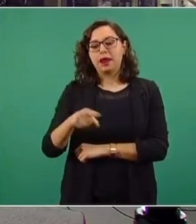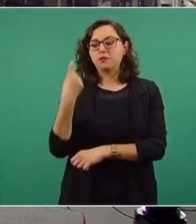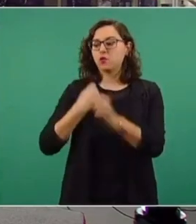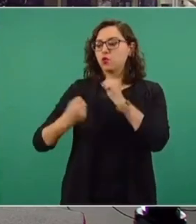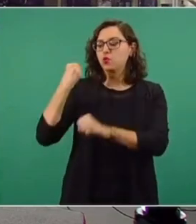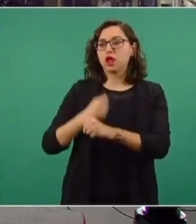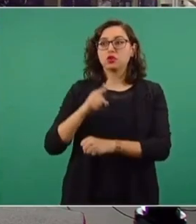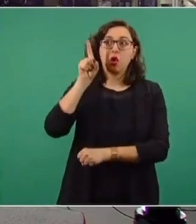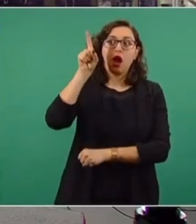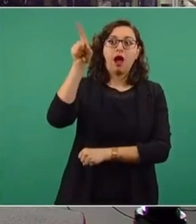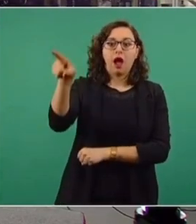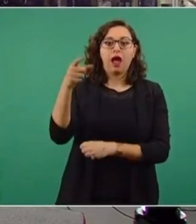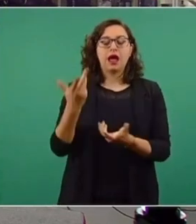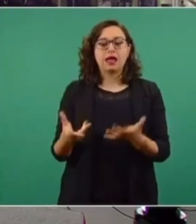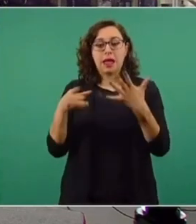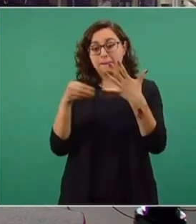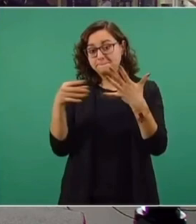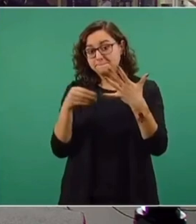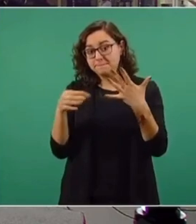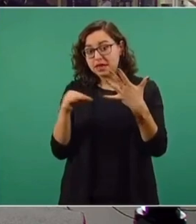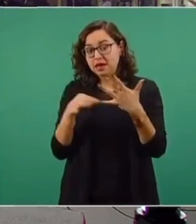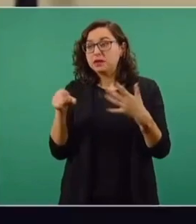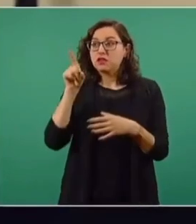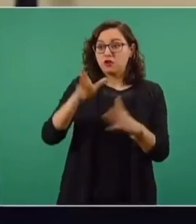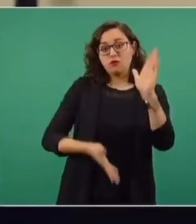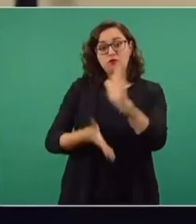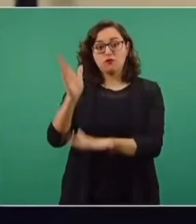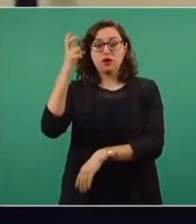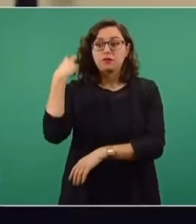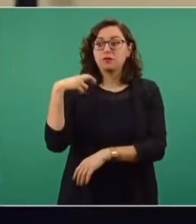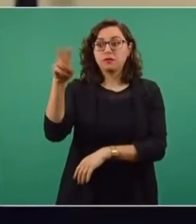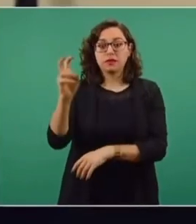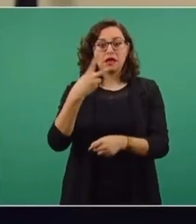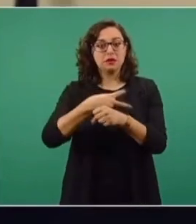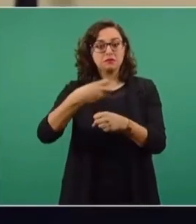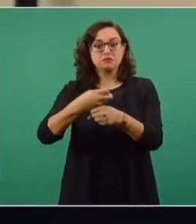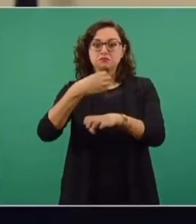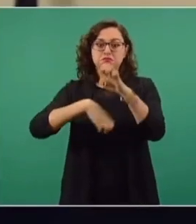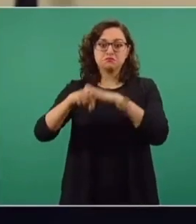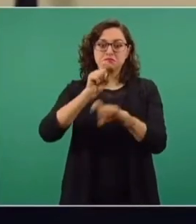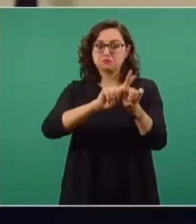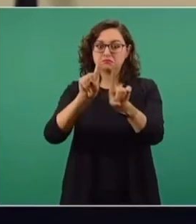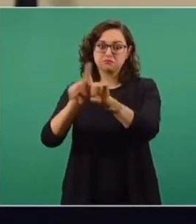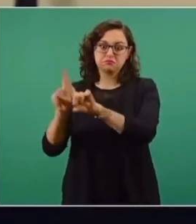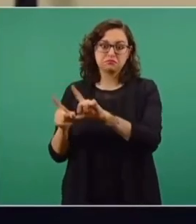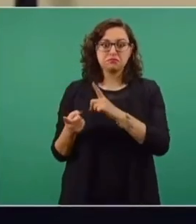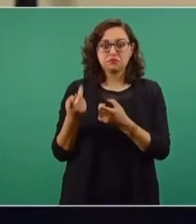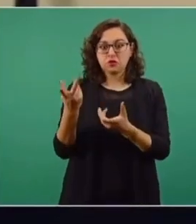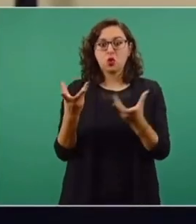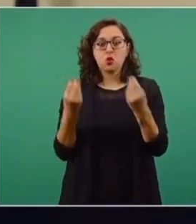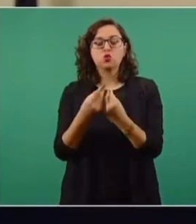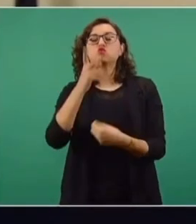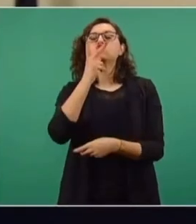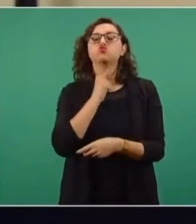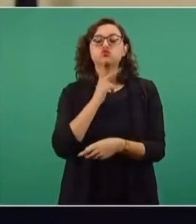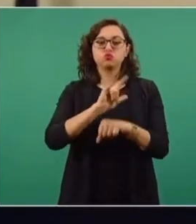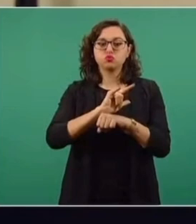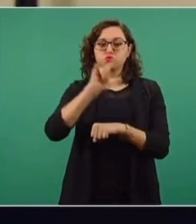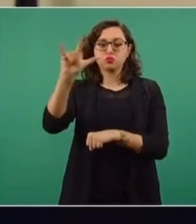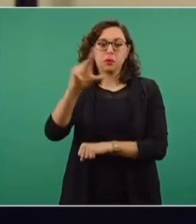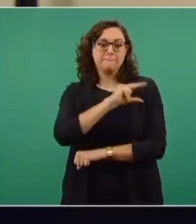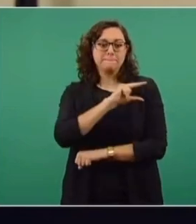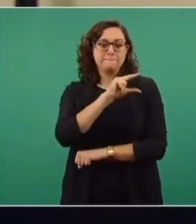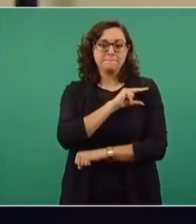año pasado, cuando todavía era funcionario de Petróleos Mexicanos, invitado por empresarios contratistas de la empresa petrolera en un vuelo